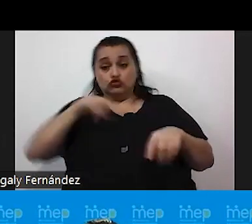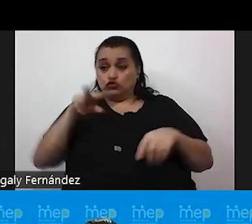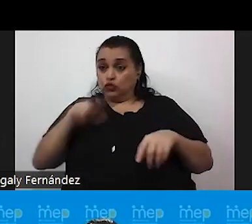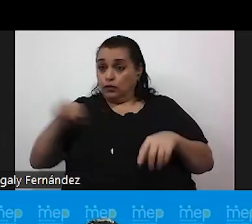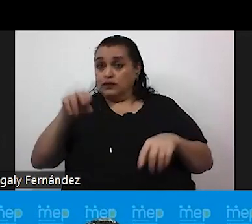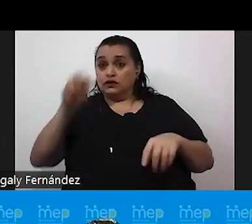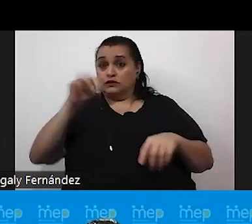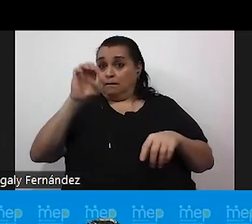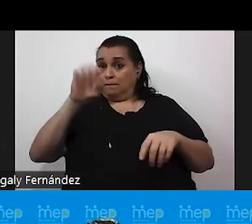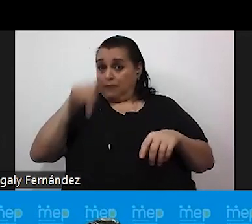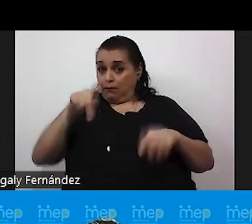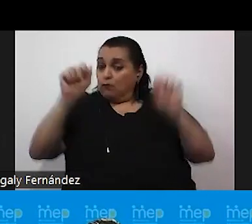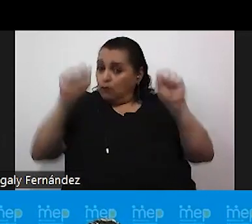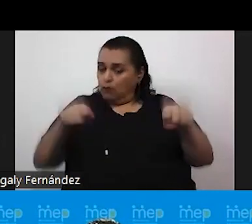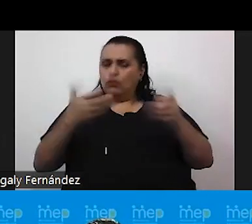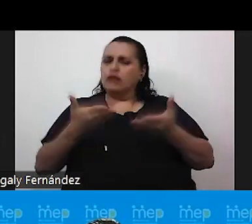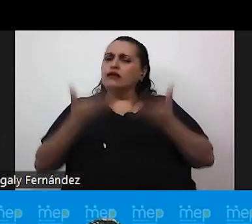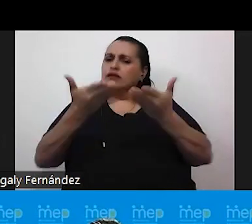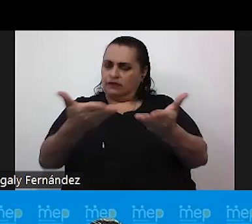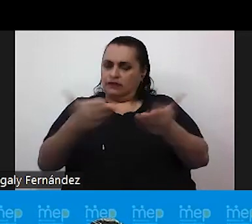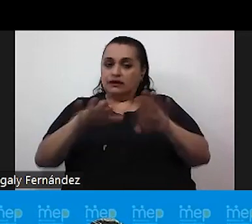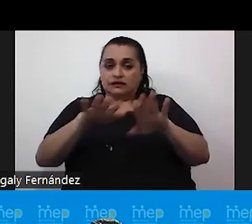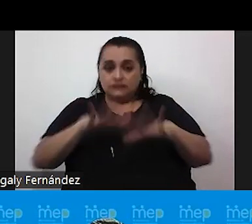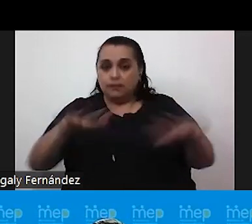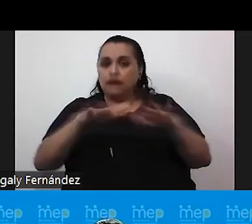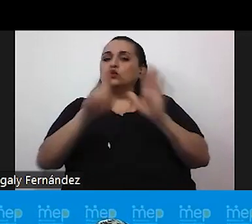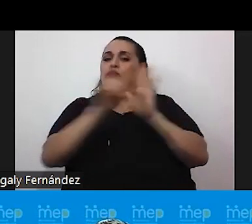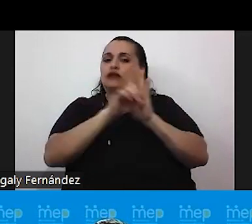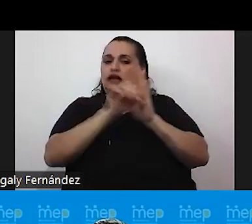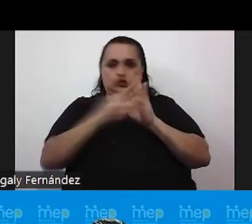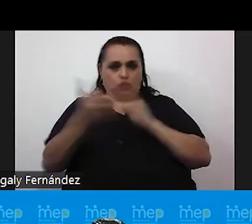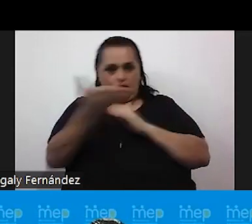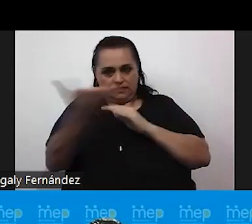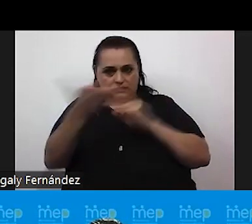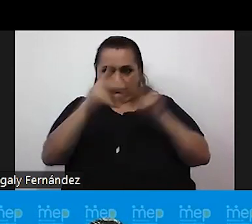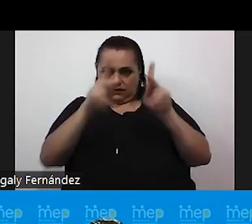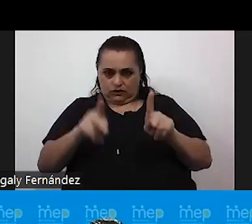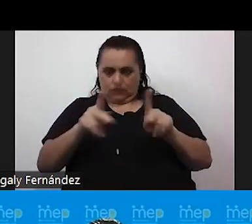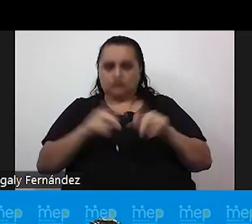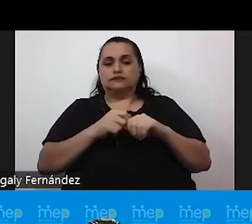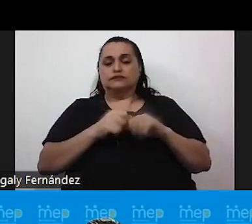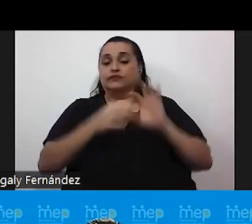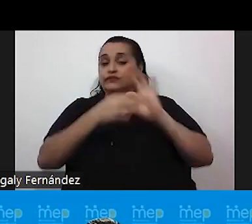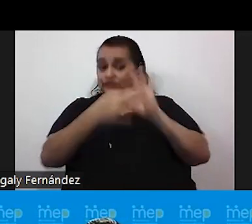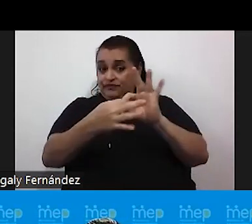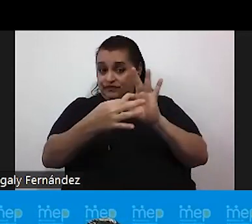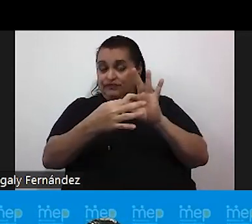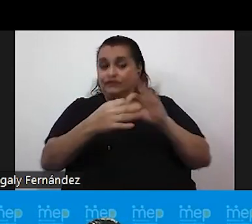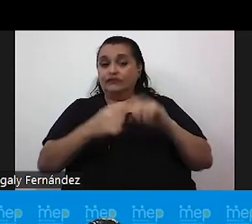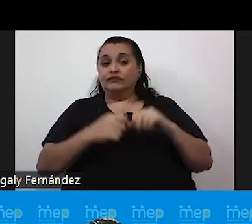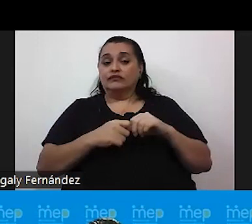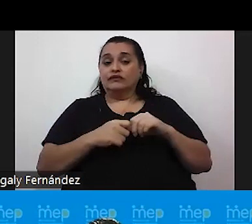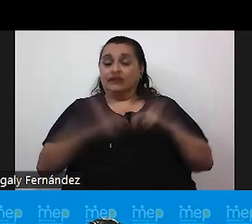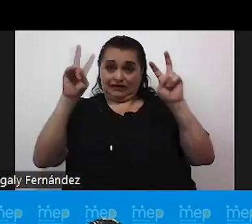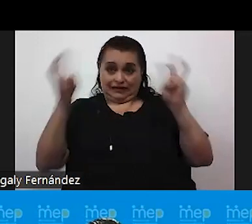podamos brindarles este espacio de derecho a estas personas. Con respecto al